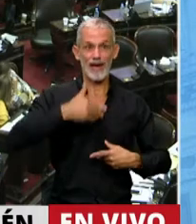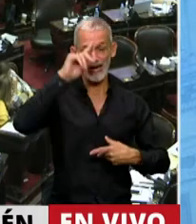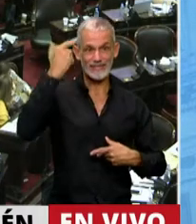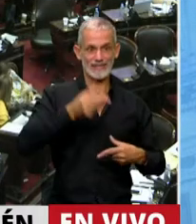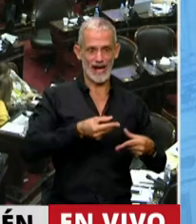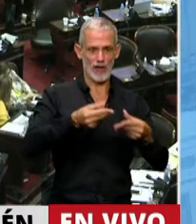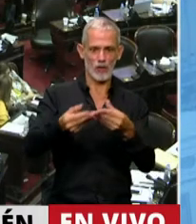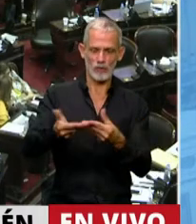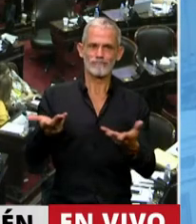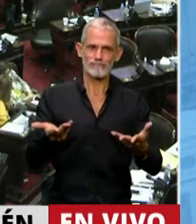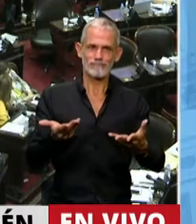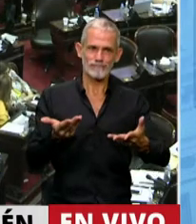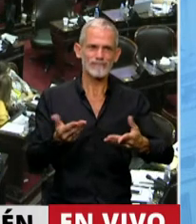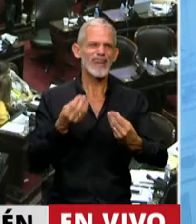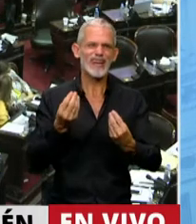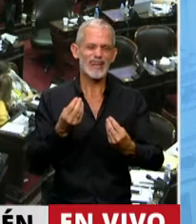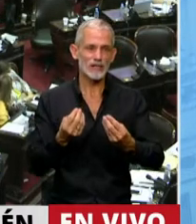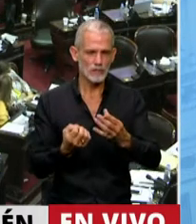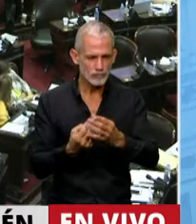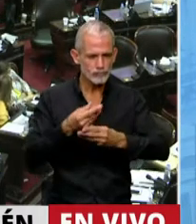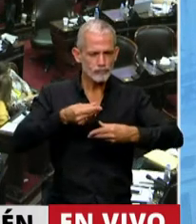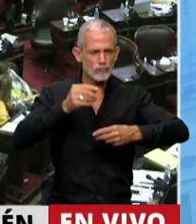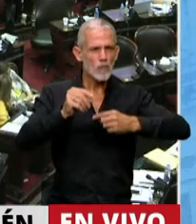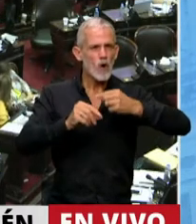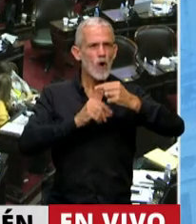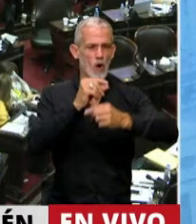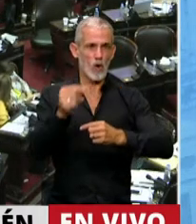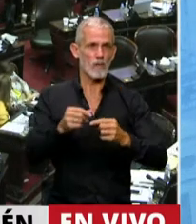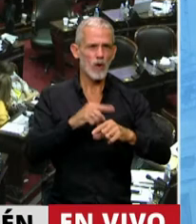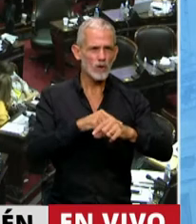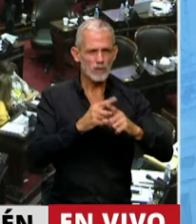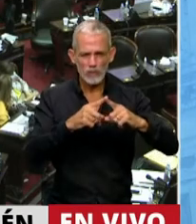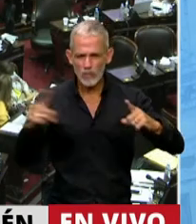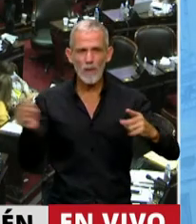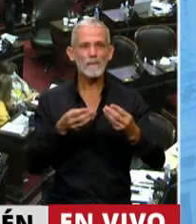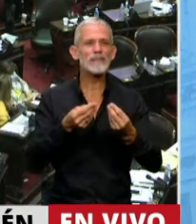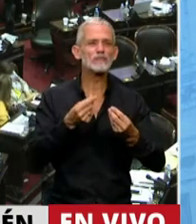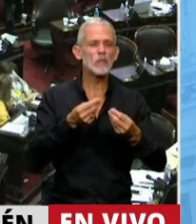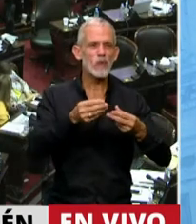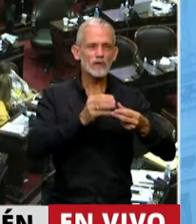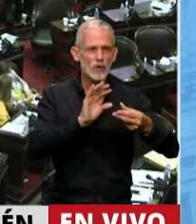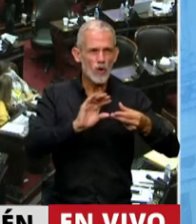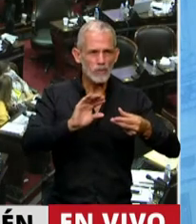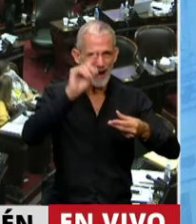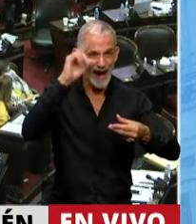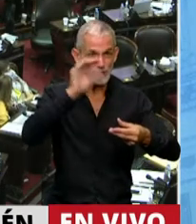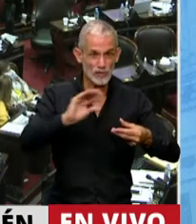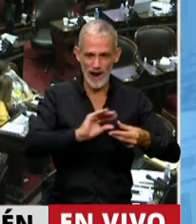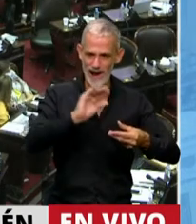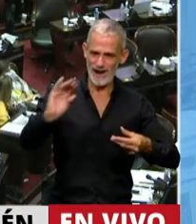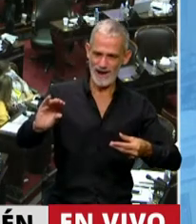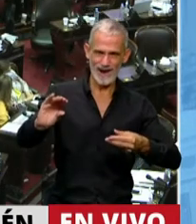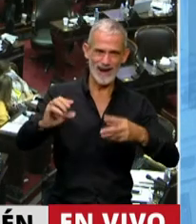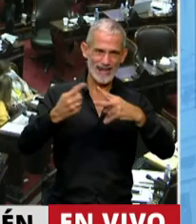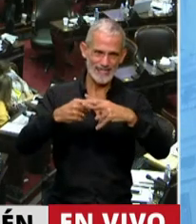el establecimiento del incremento progresivo y sostenido del presupuesto nacional destinado a esta área.